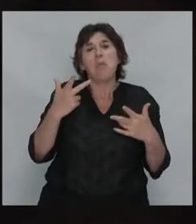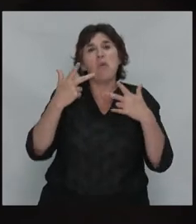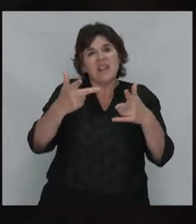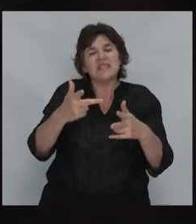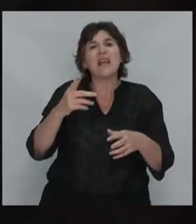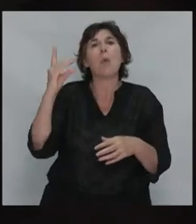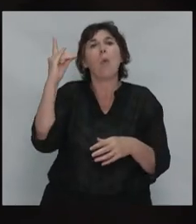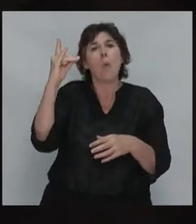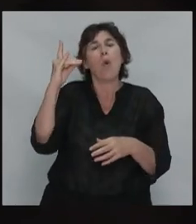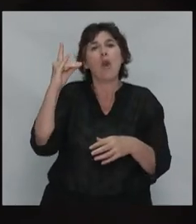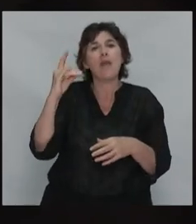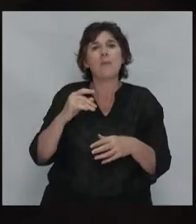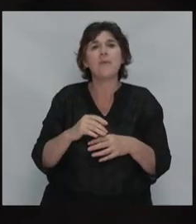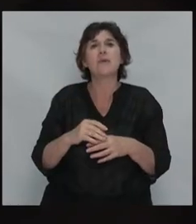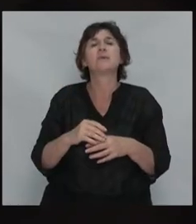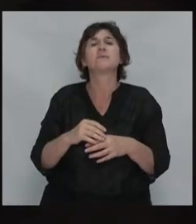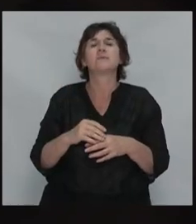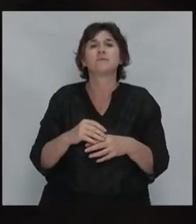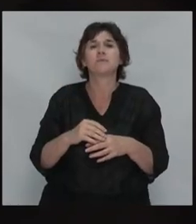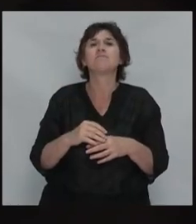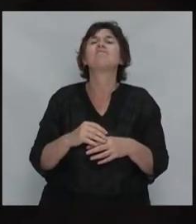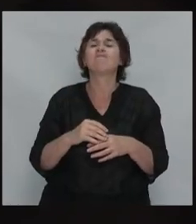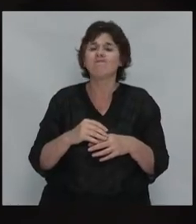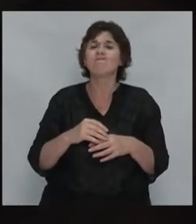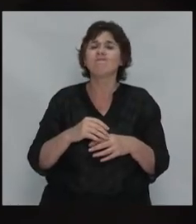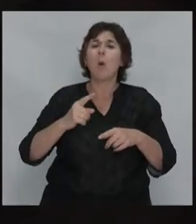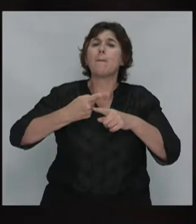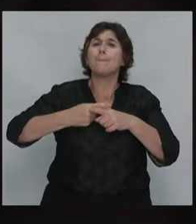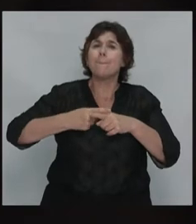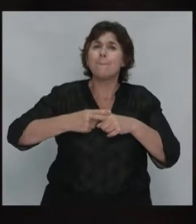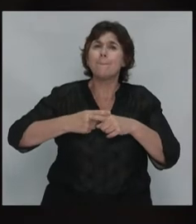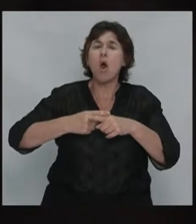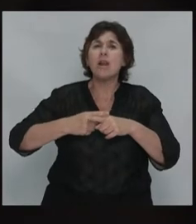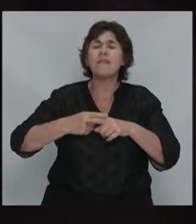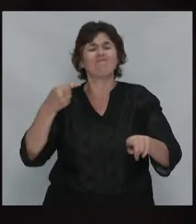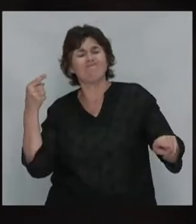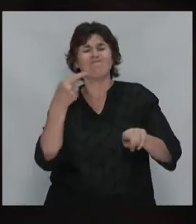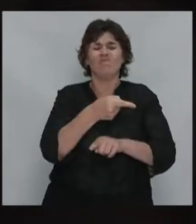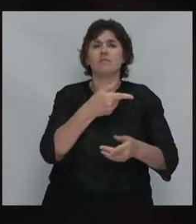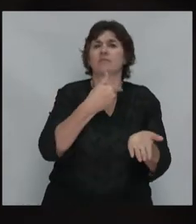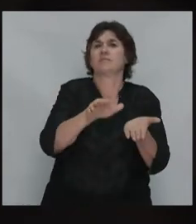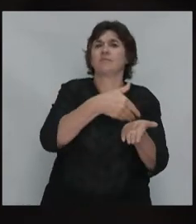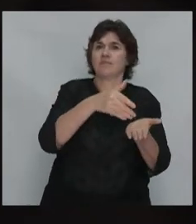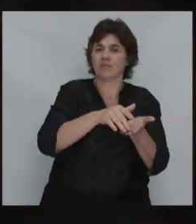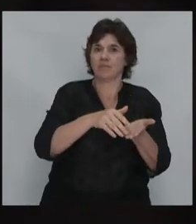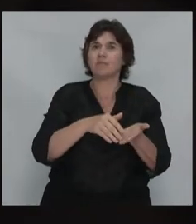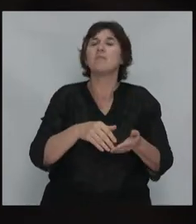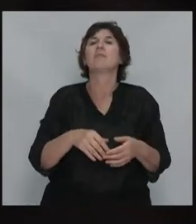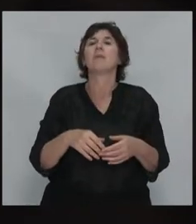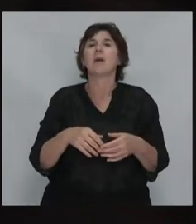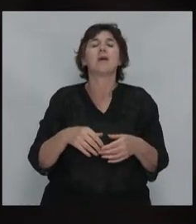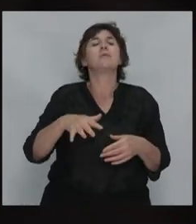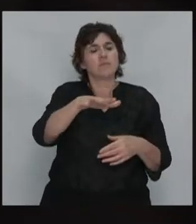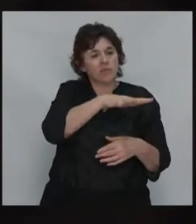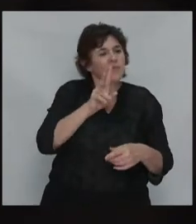Bolivia hay una potente política antidiscriminadora de un pueblo indígena principalmente,